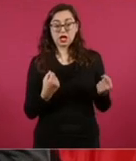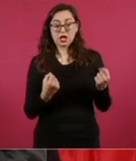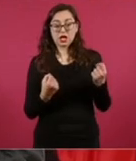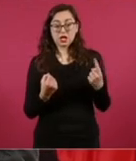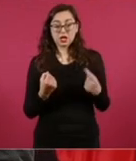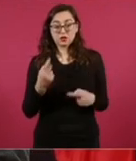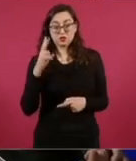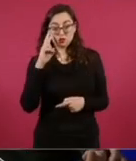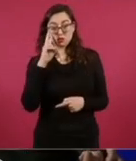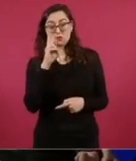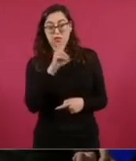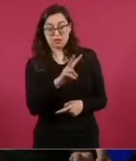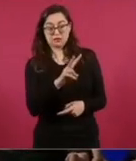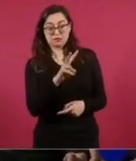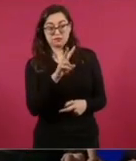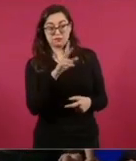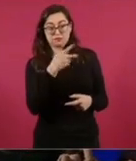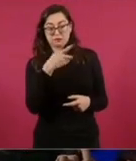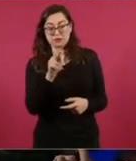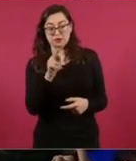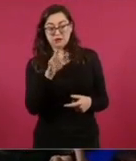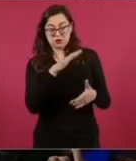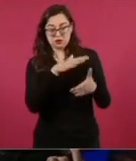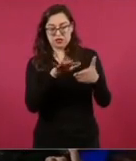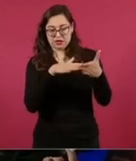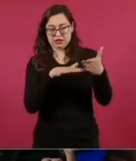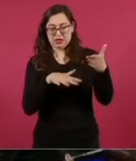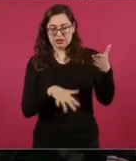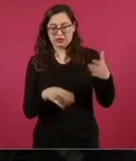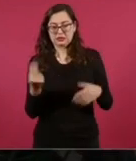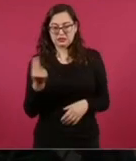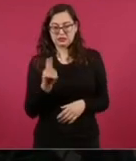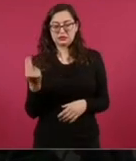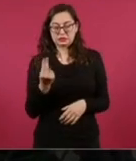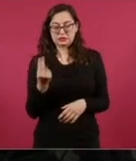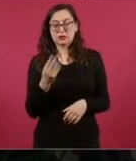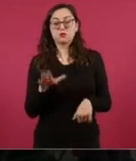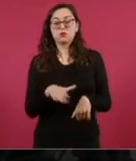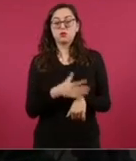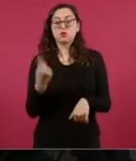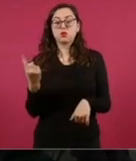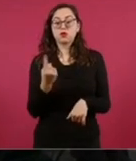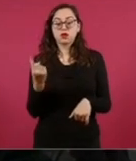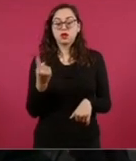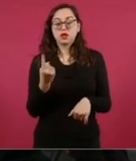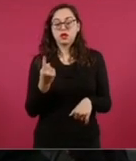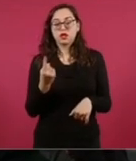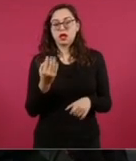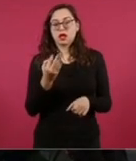lo voy a leer porque muchos siguen esta conferencia